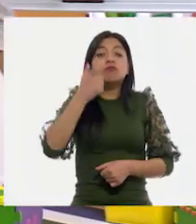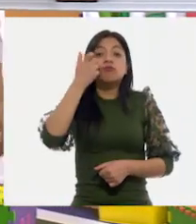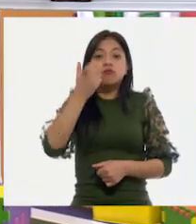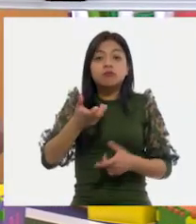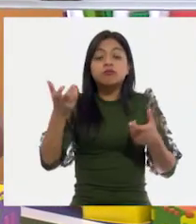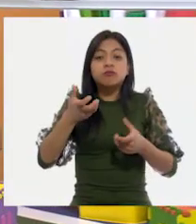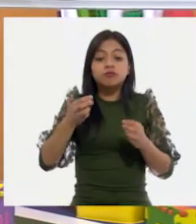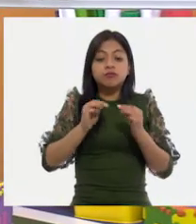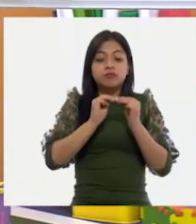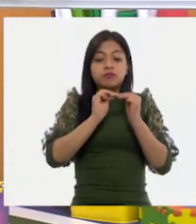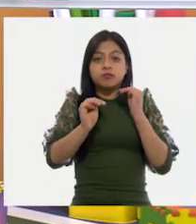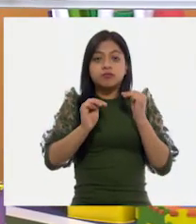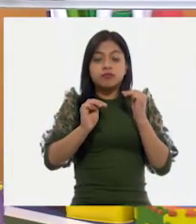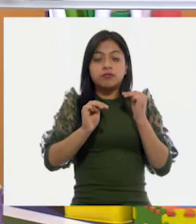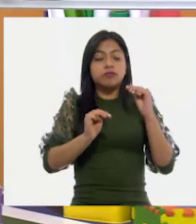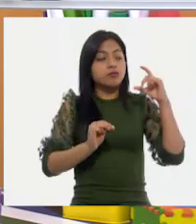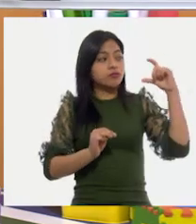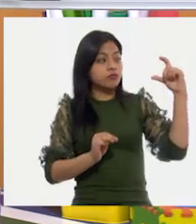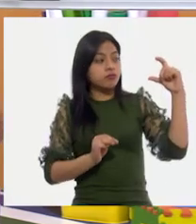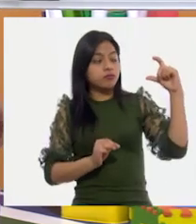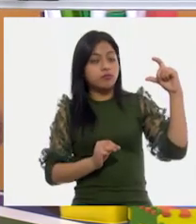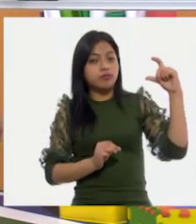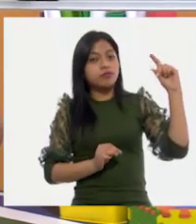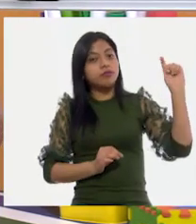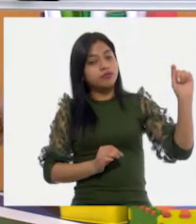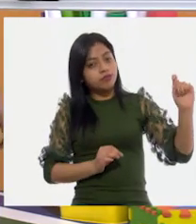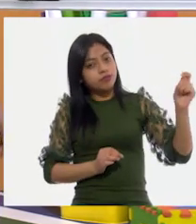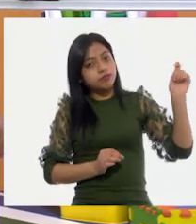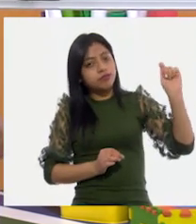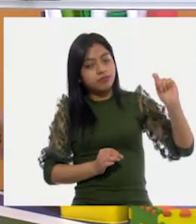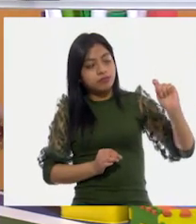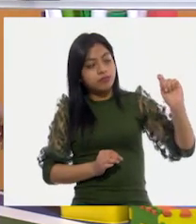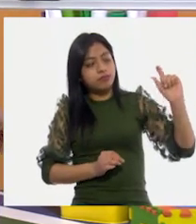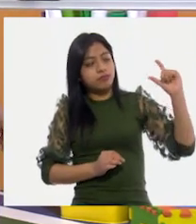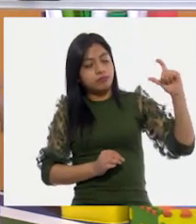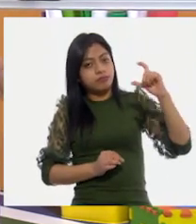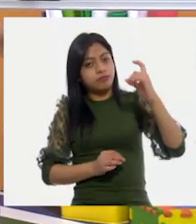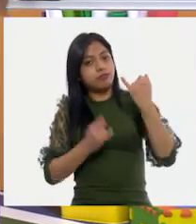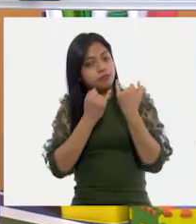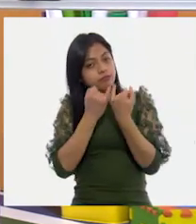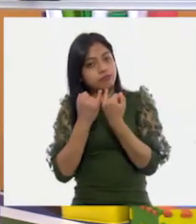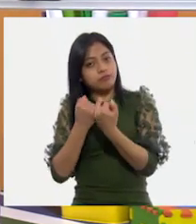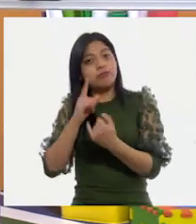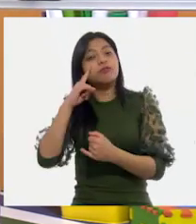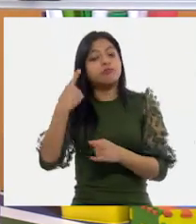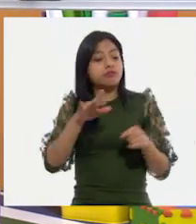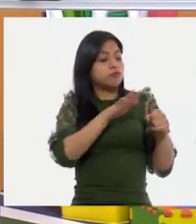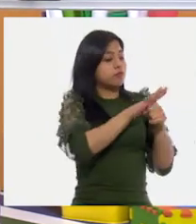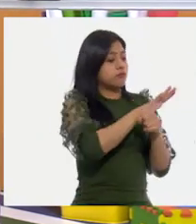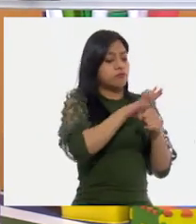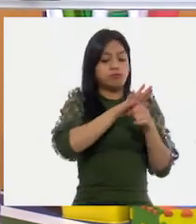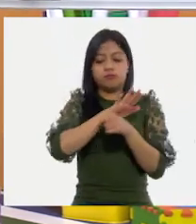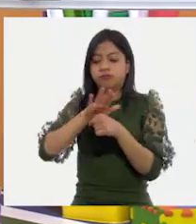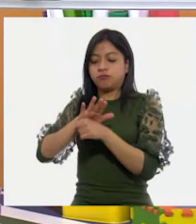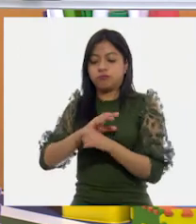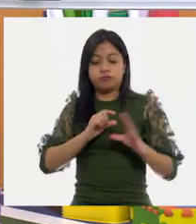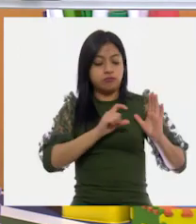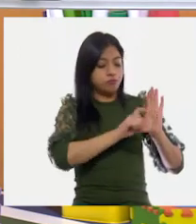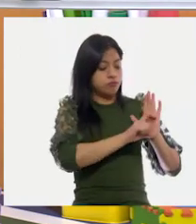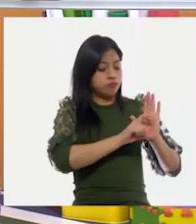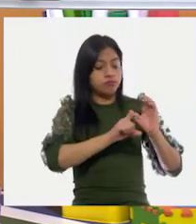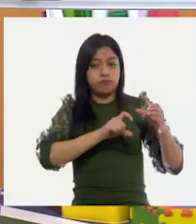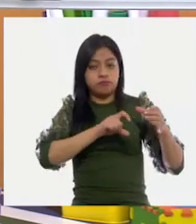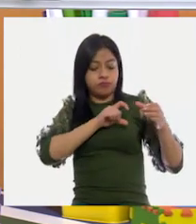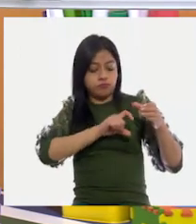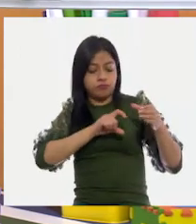importante cuando nos piden hacer alguna actividad como la que hicimos nosotros. Para que se llenen a la misma altura, tenemos que